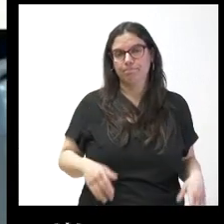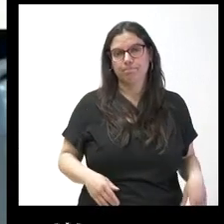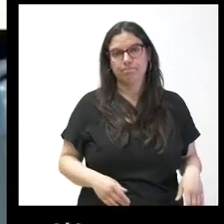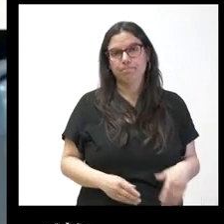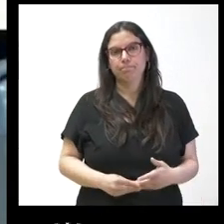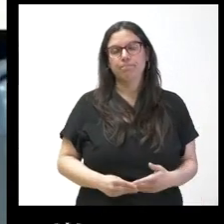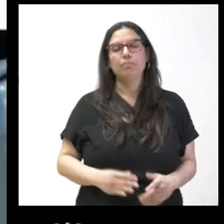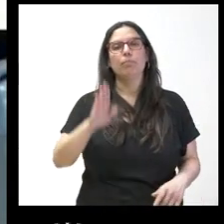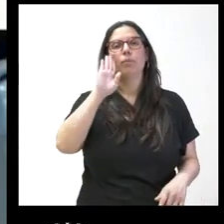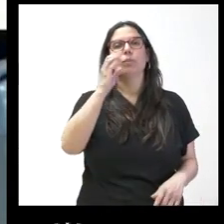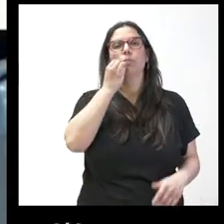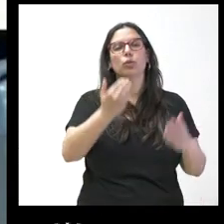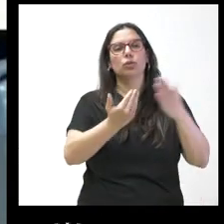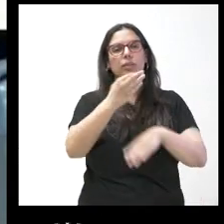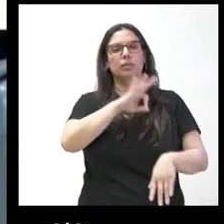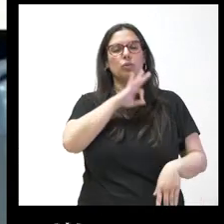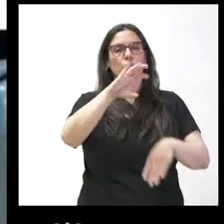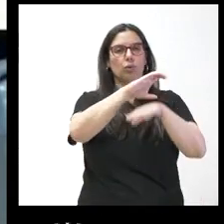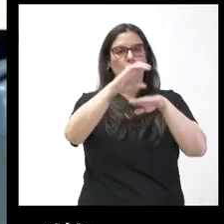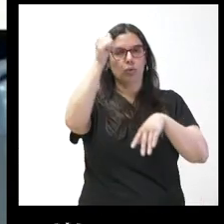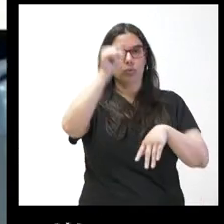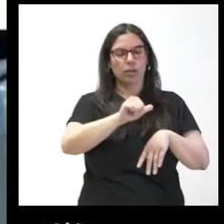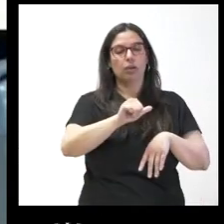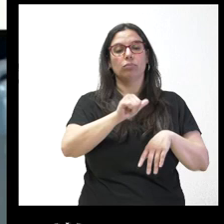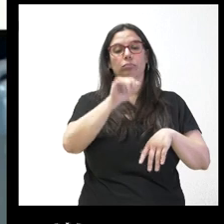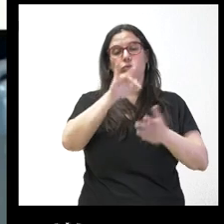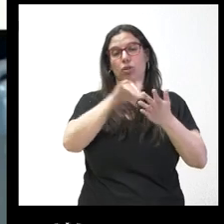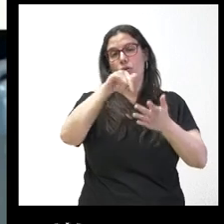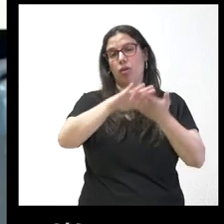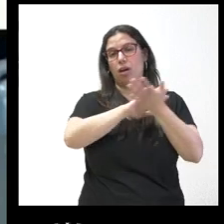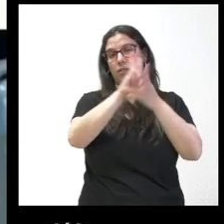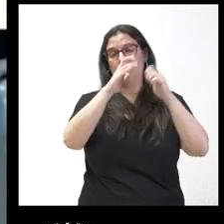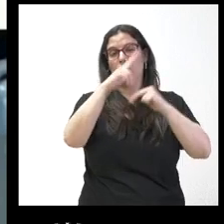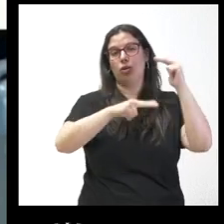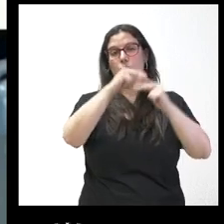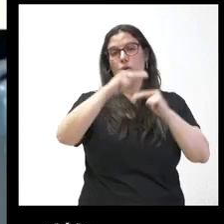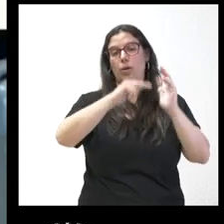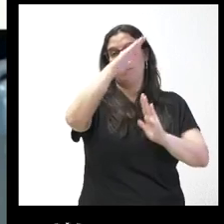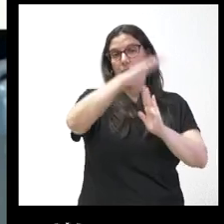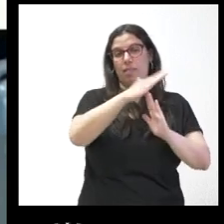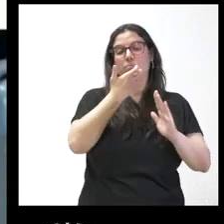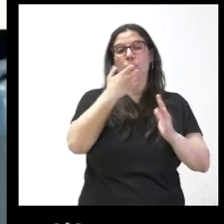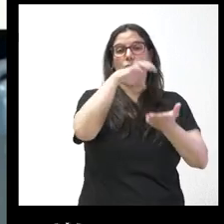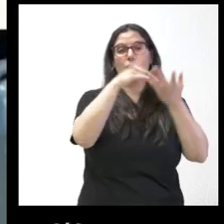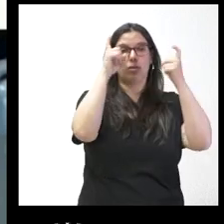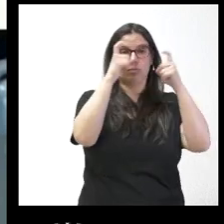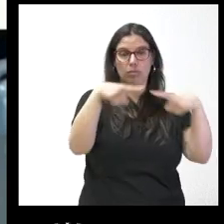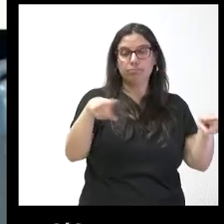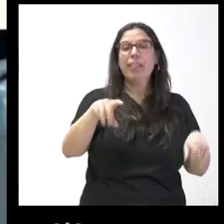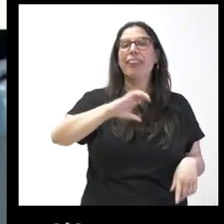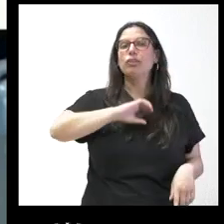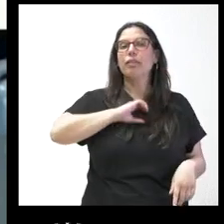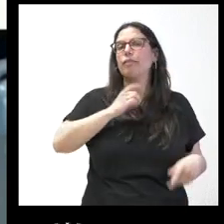hola buenos días señor consejero toca hablar de obras paradas y bueno en conservatorio ya he explicado un poquito el centro cívico como